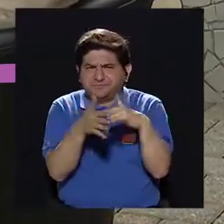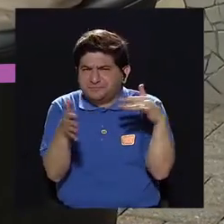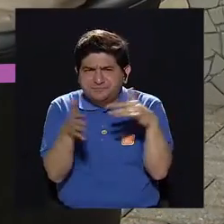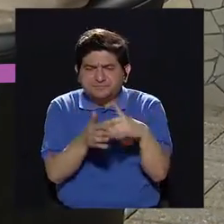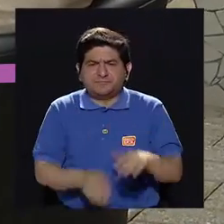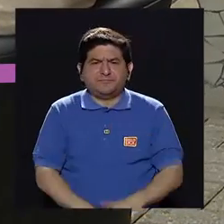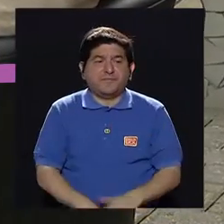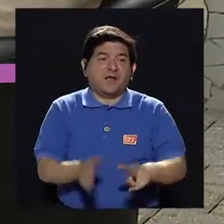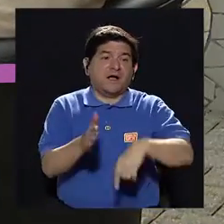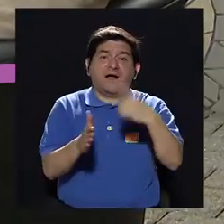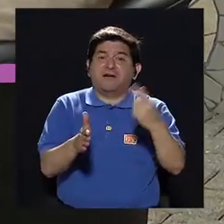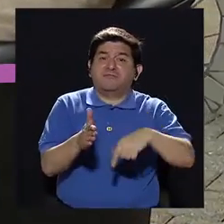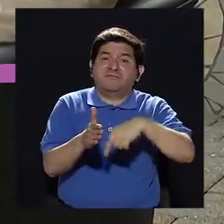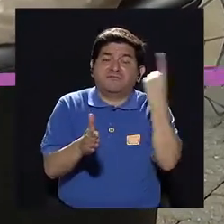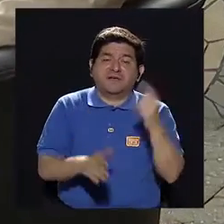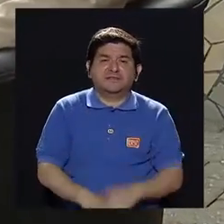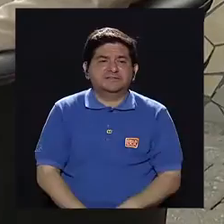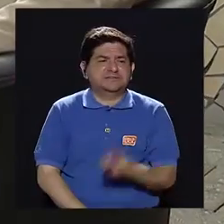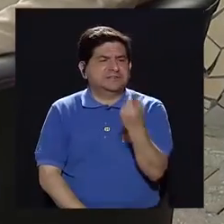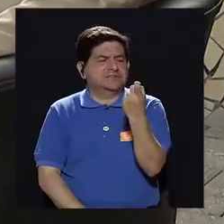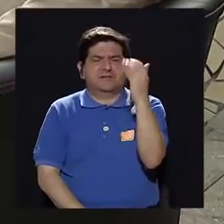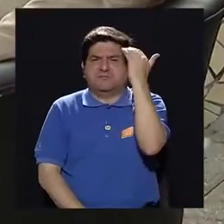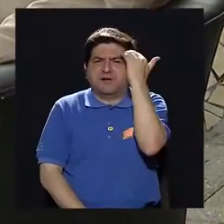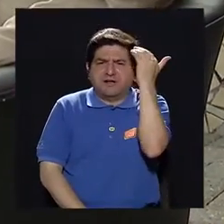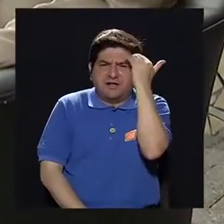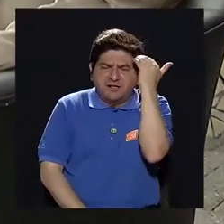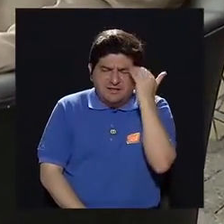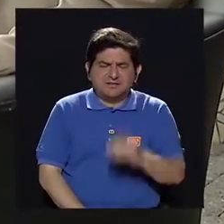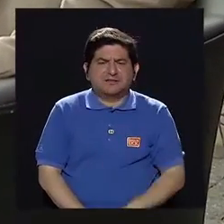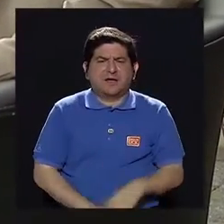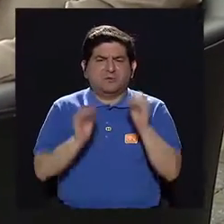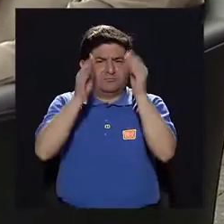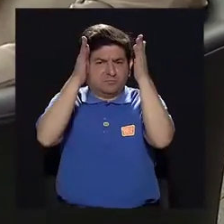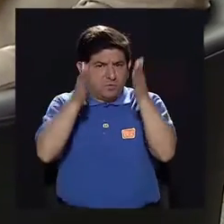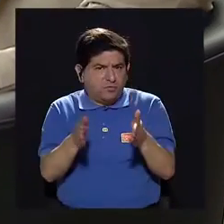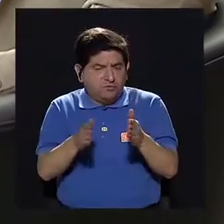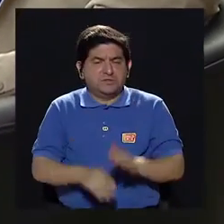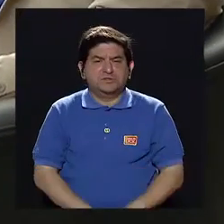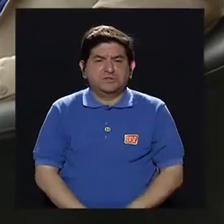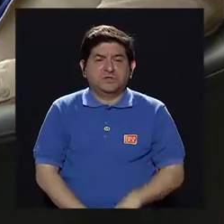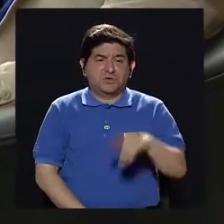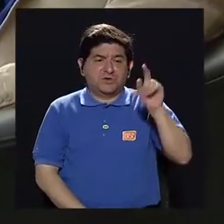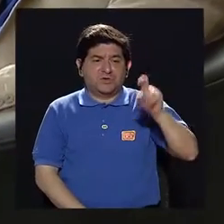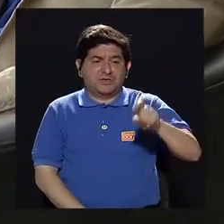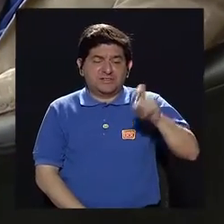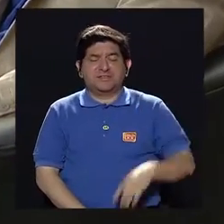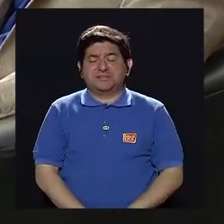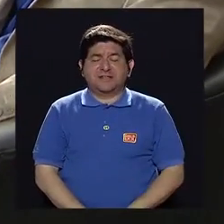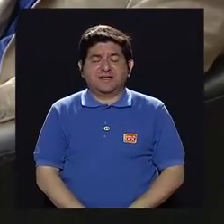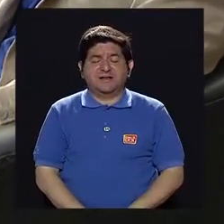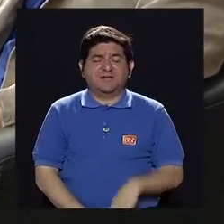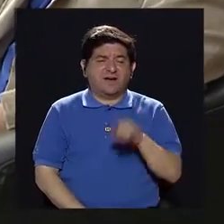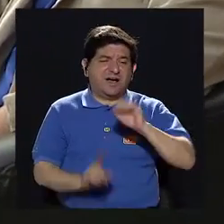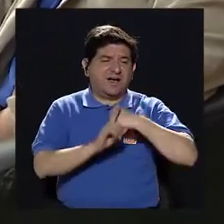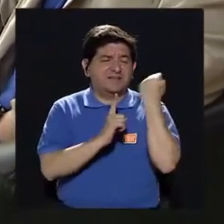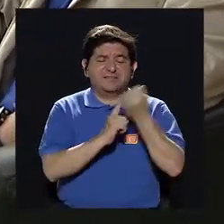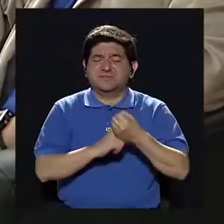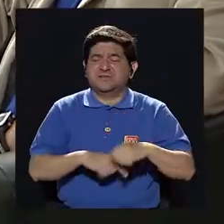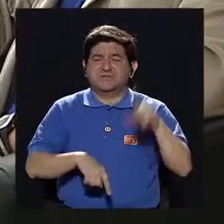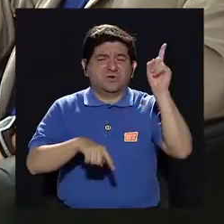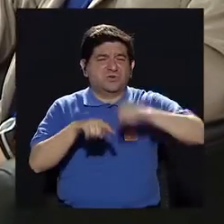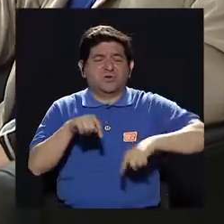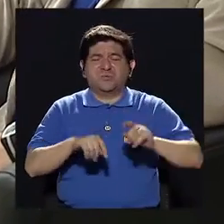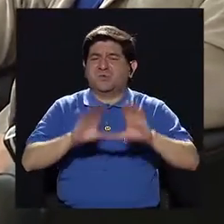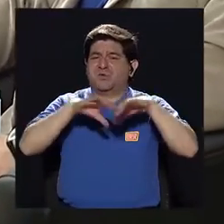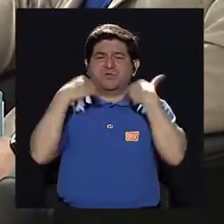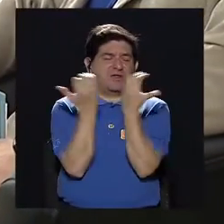estudiar, en algunos casos por la falta de conocimiento de los mismos profesores, el tener que estar faltando a clases porque